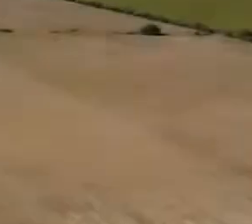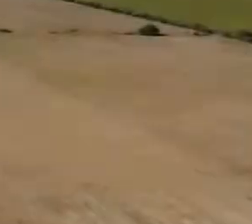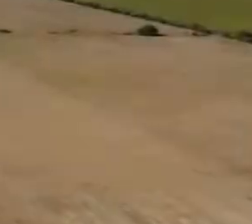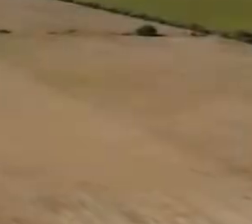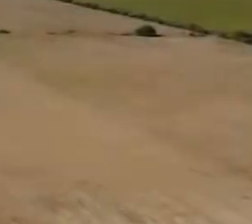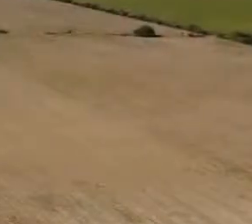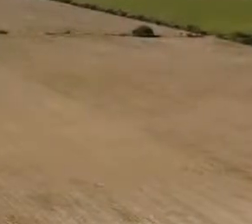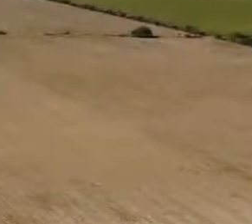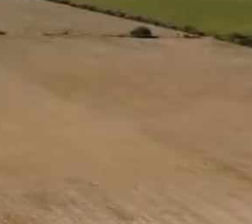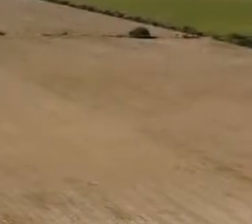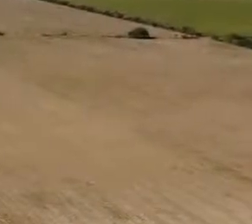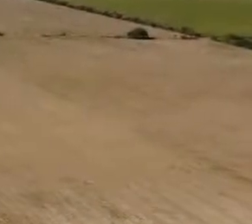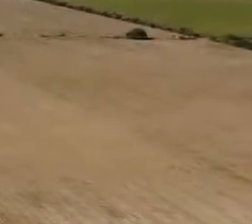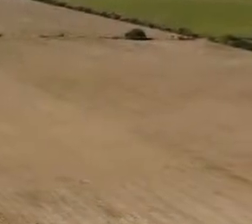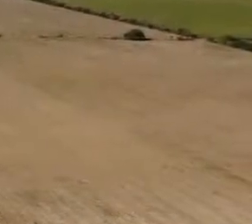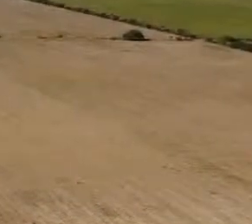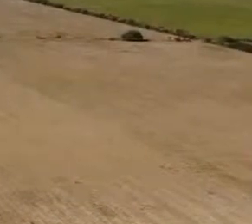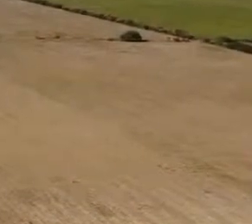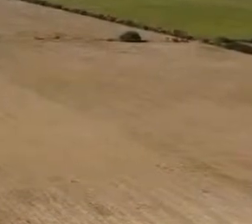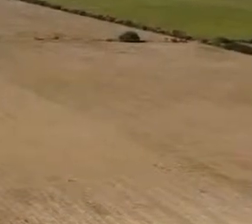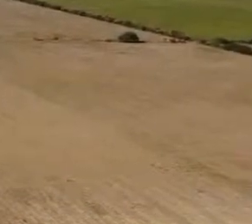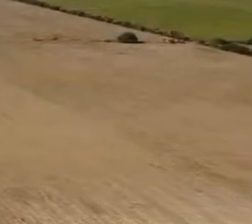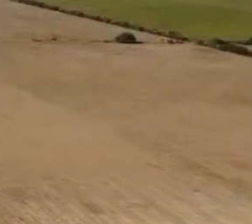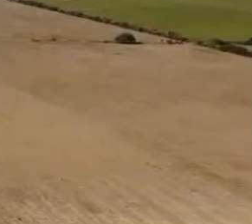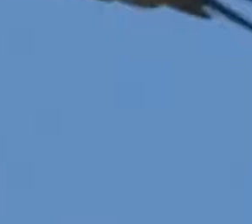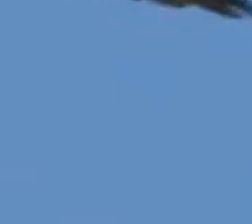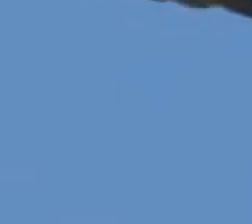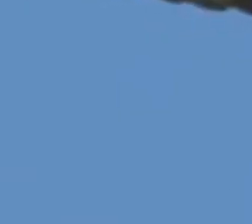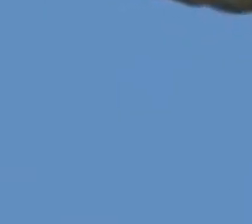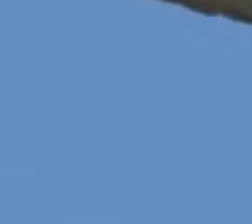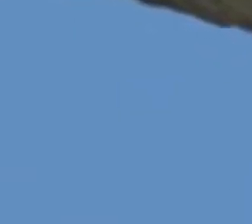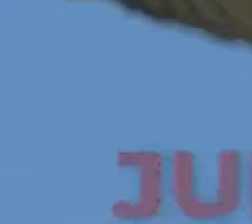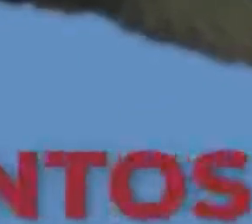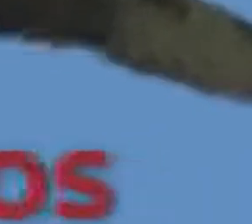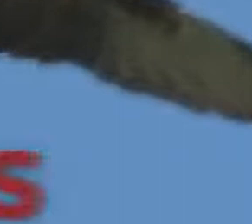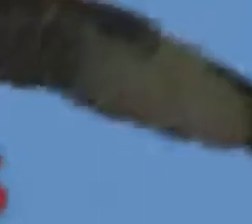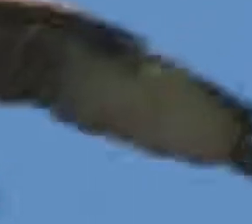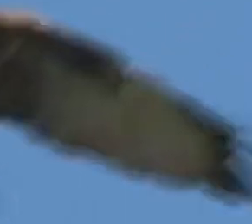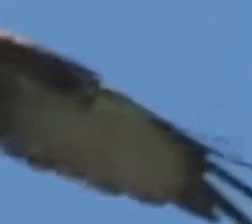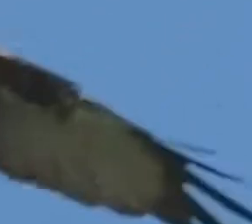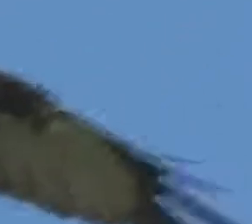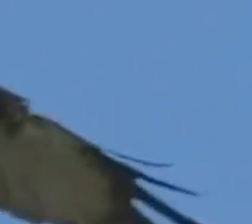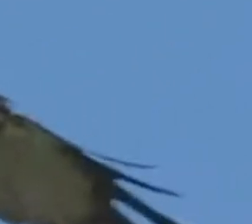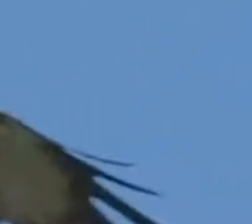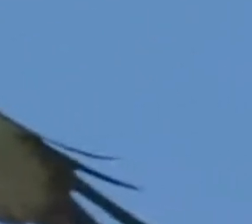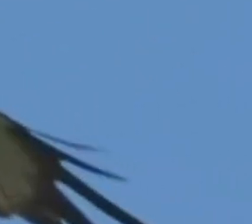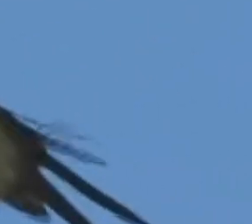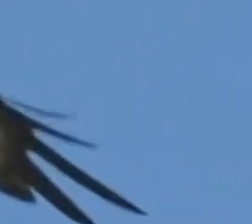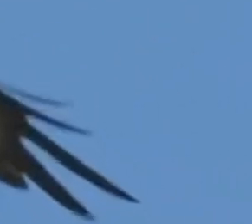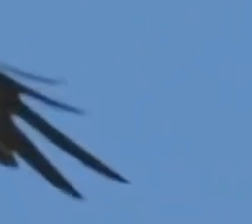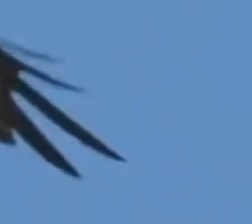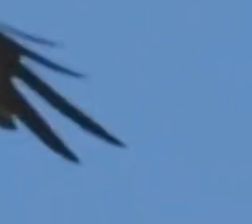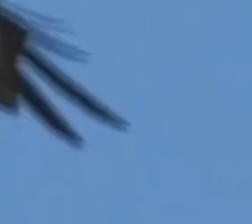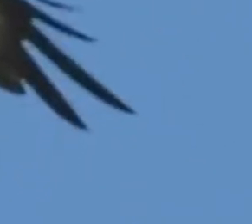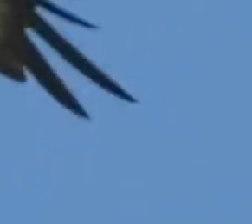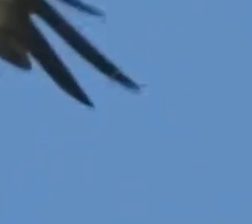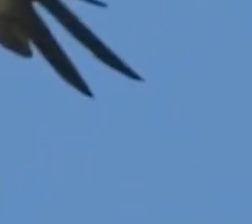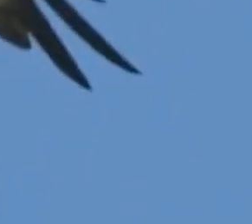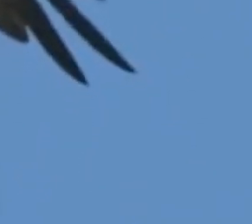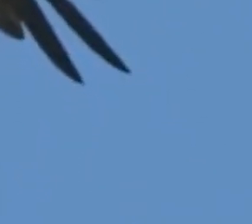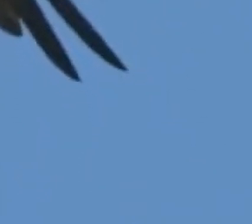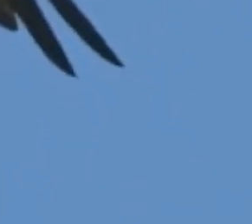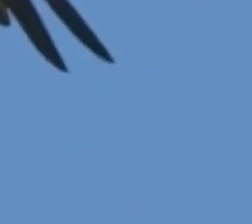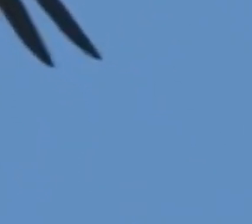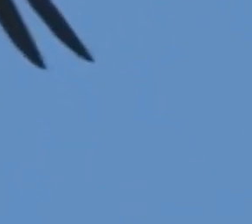la única forma en que podemos vivir es si crecemos juntos la única forma